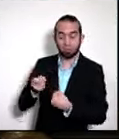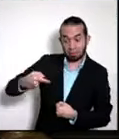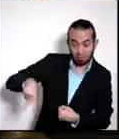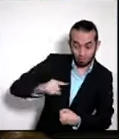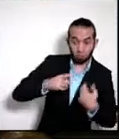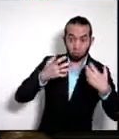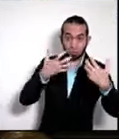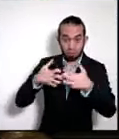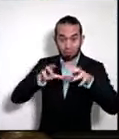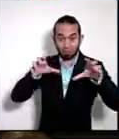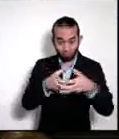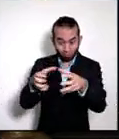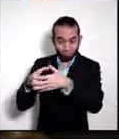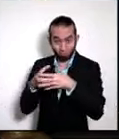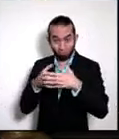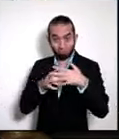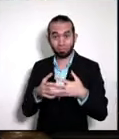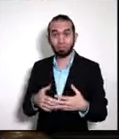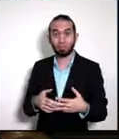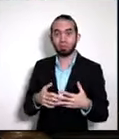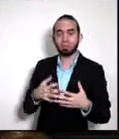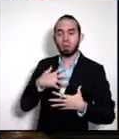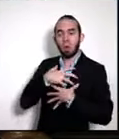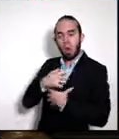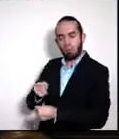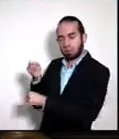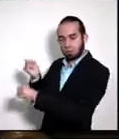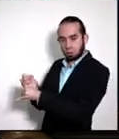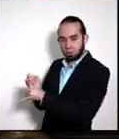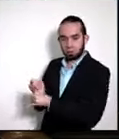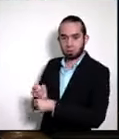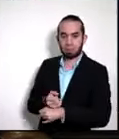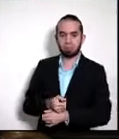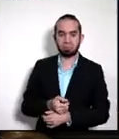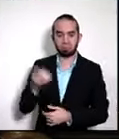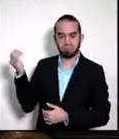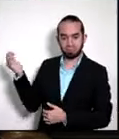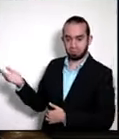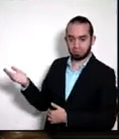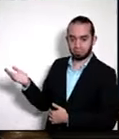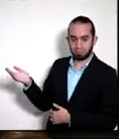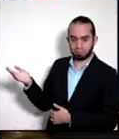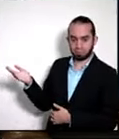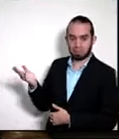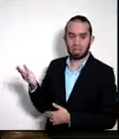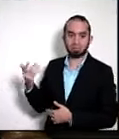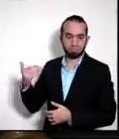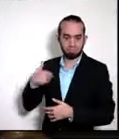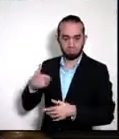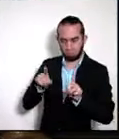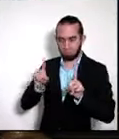en la capacidad de la institución que este caballero gerencia. Gracias.